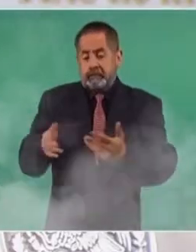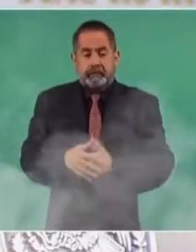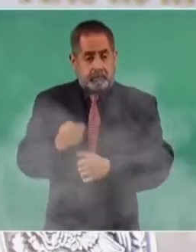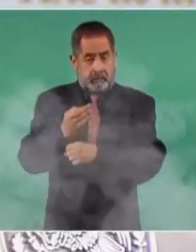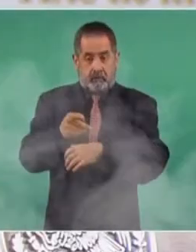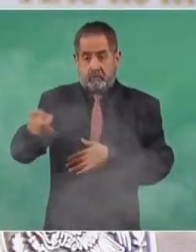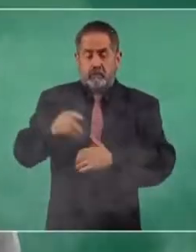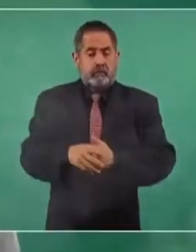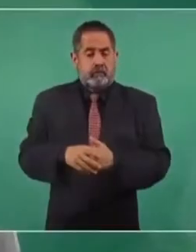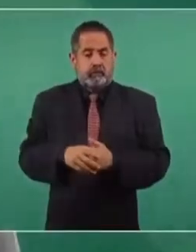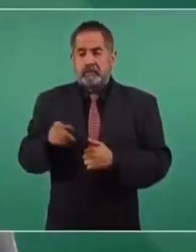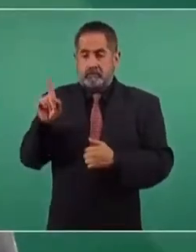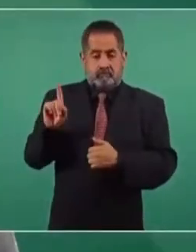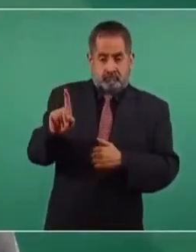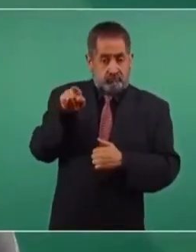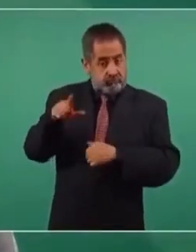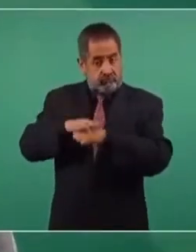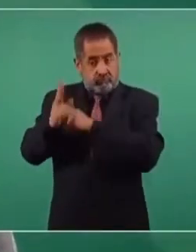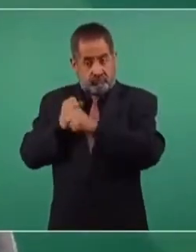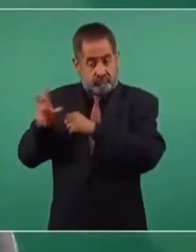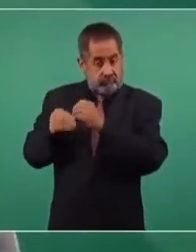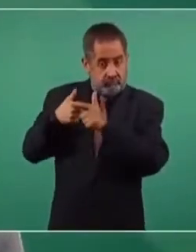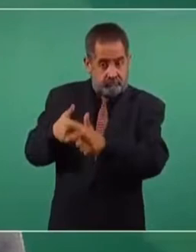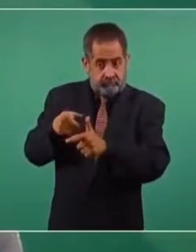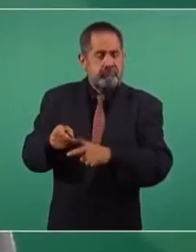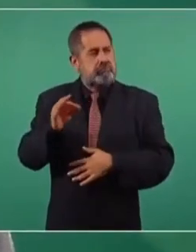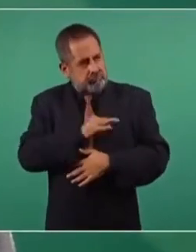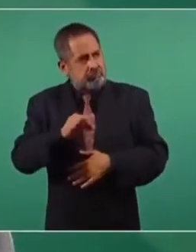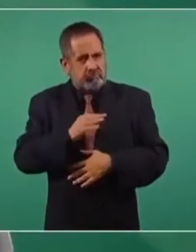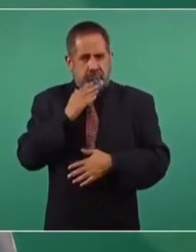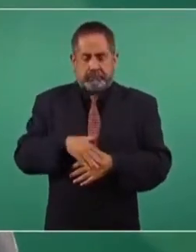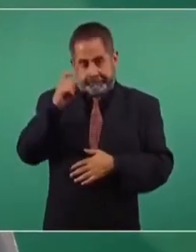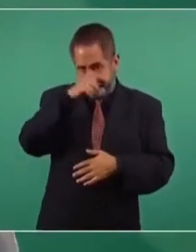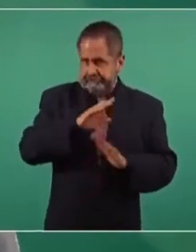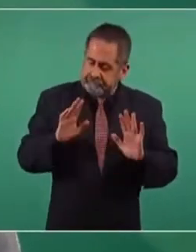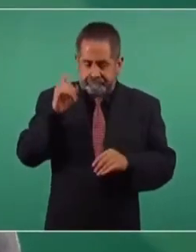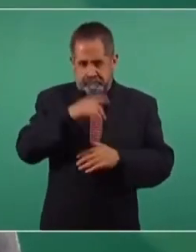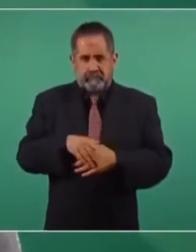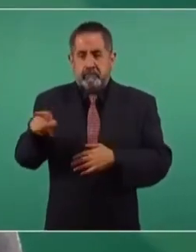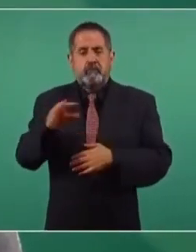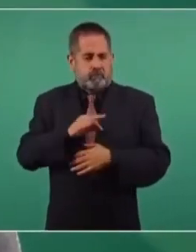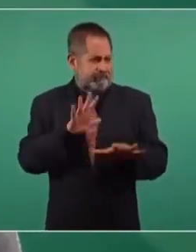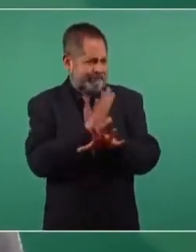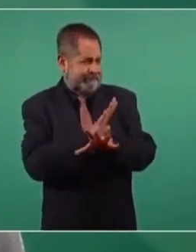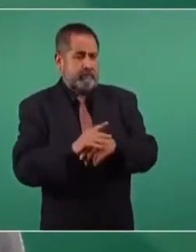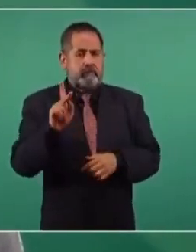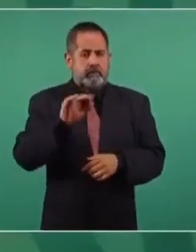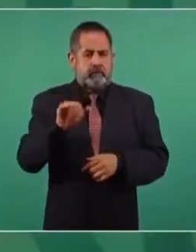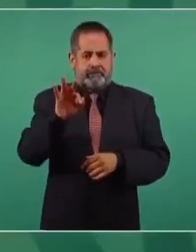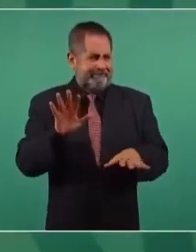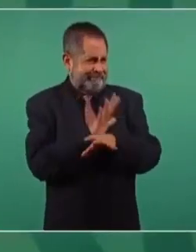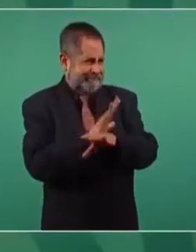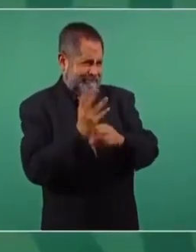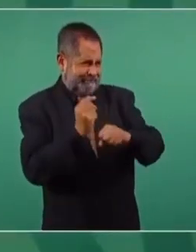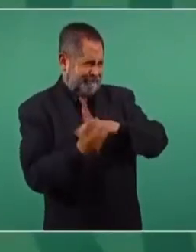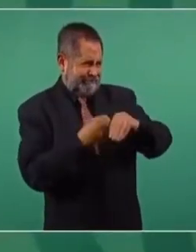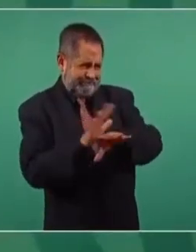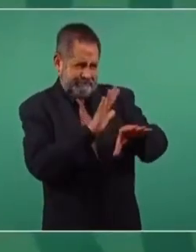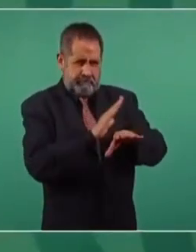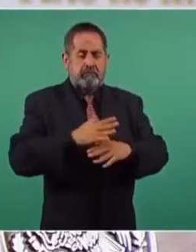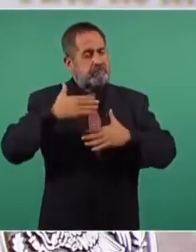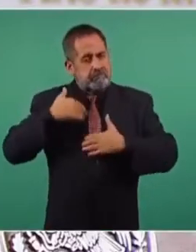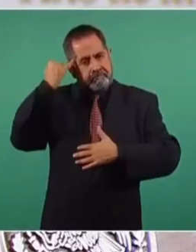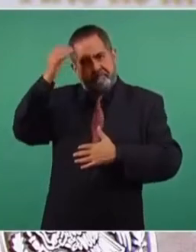En este caso, la posibilidad, nada fácil, de reformar el Poder Judicial, según